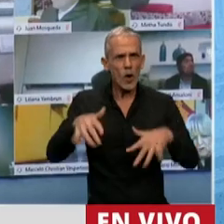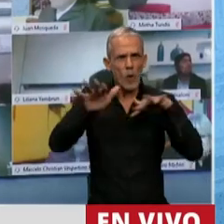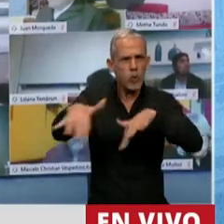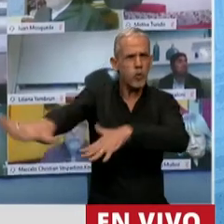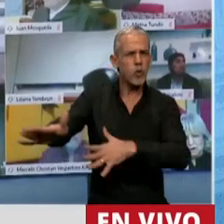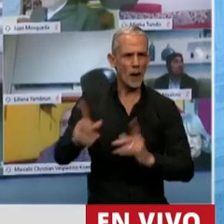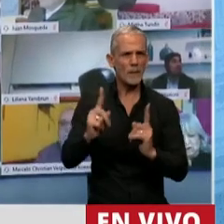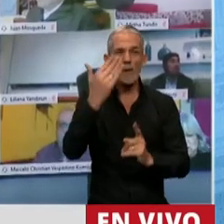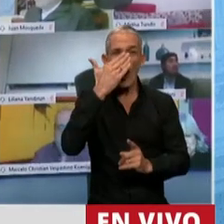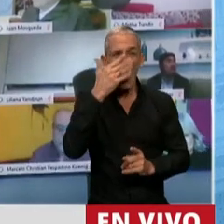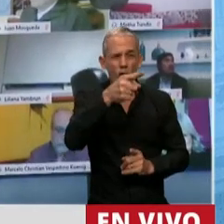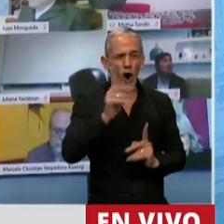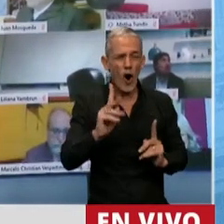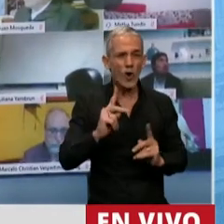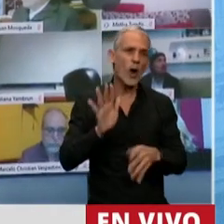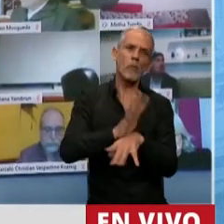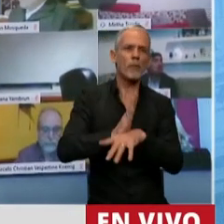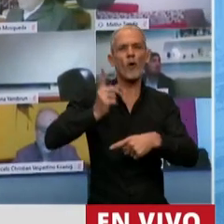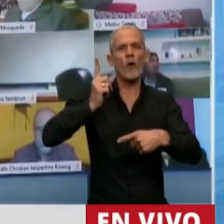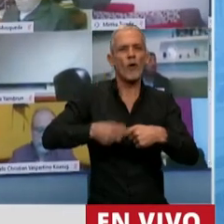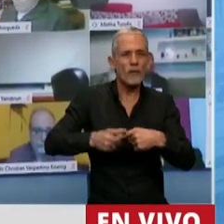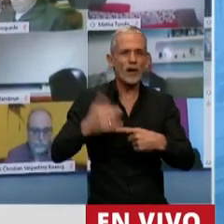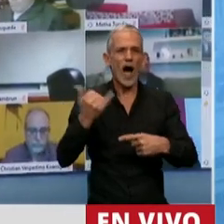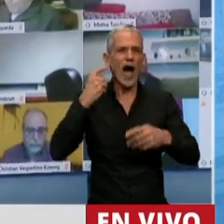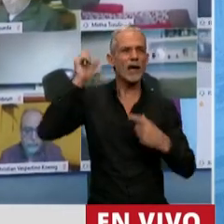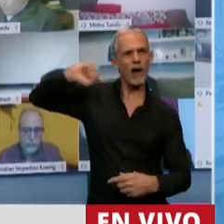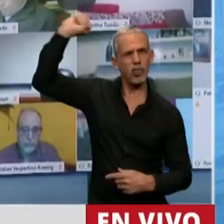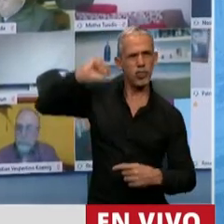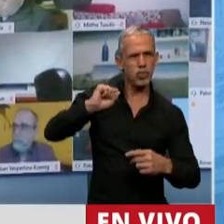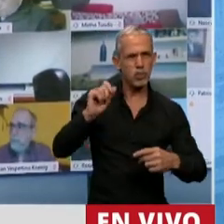como en el caso de Córdoba, festejando que hubiera orcas,